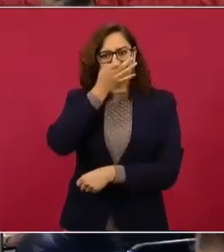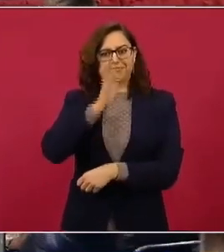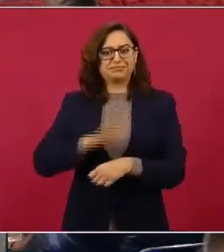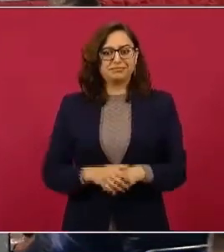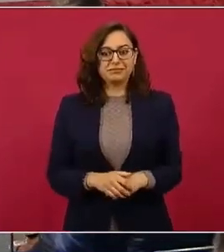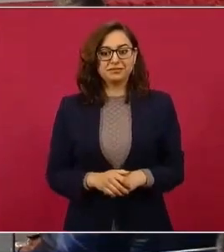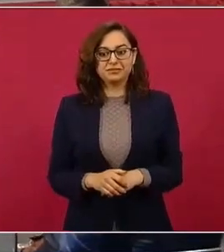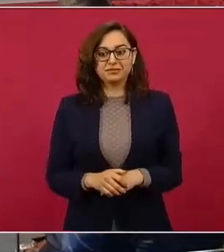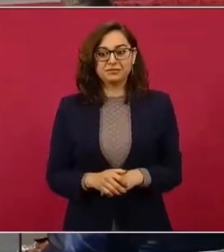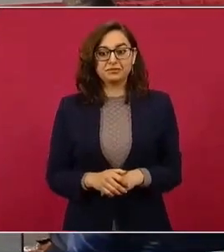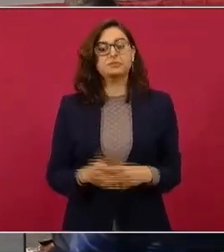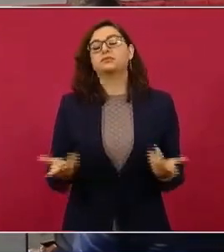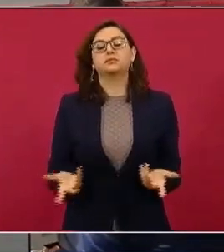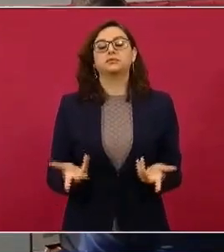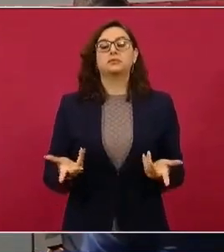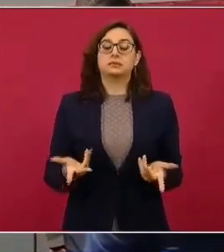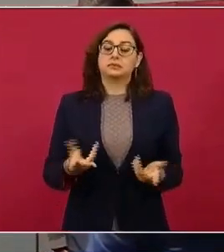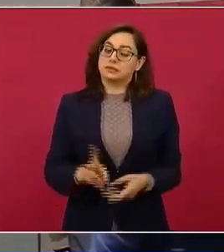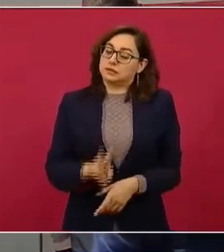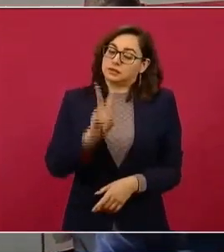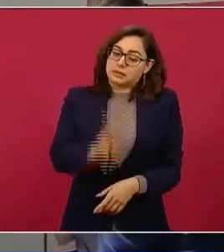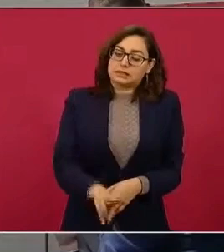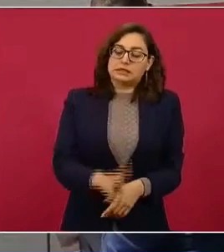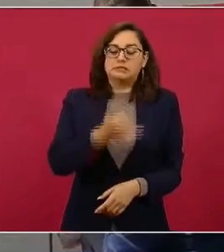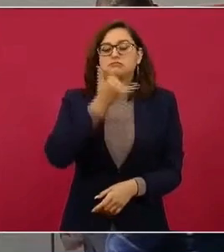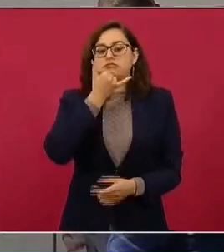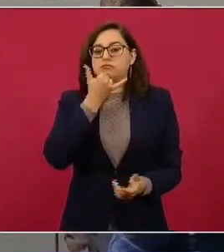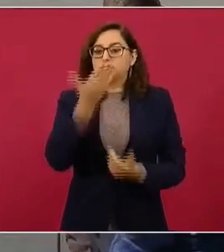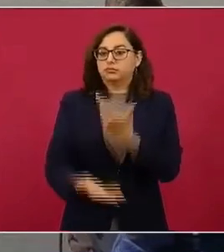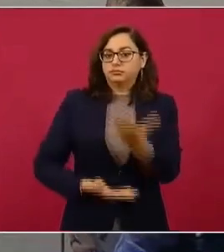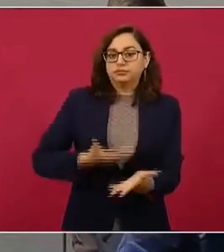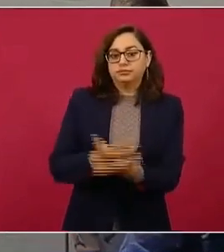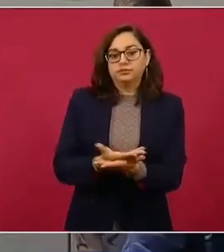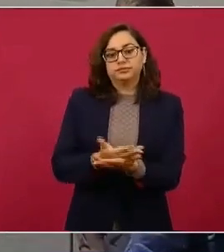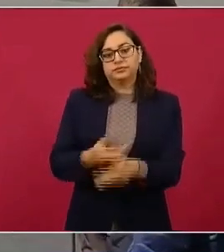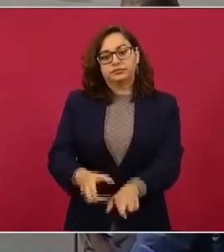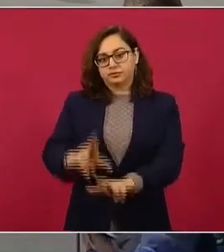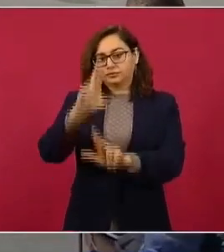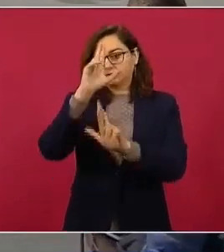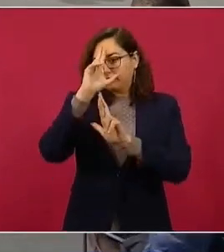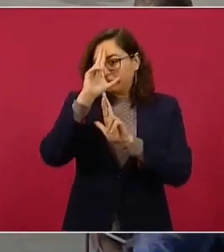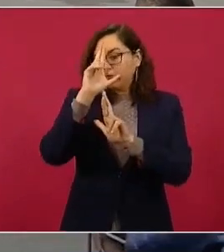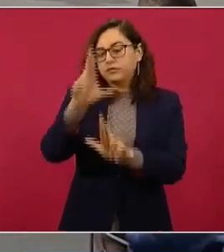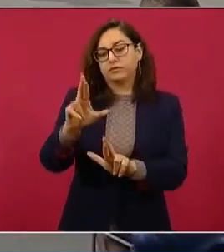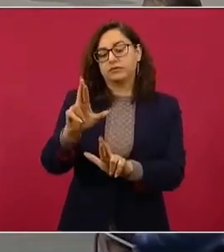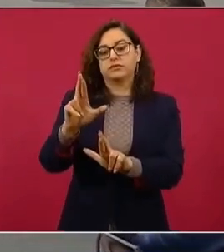con todo mi respeto y sin el ánimo, desde luego, de